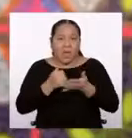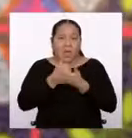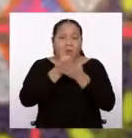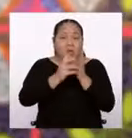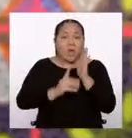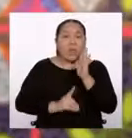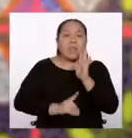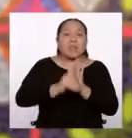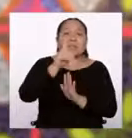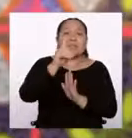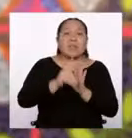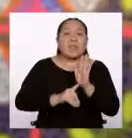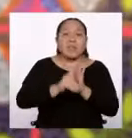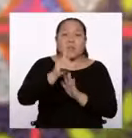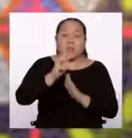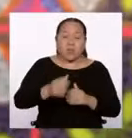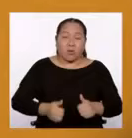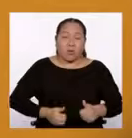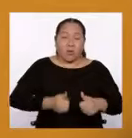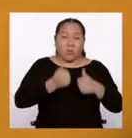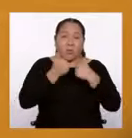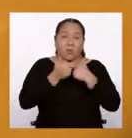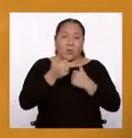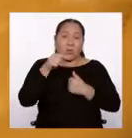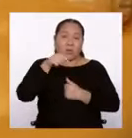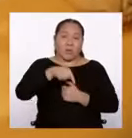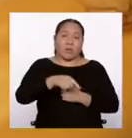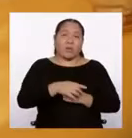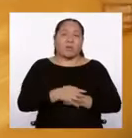la vida en el planeta Tierra, ¿no?